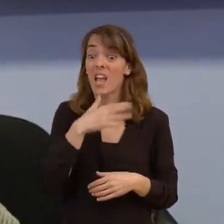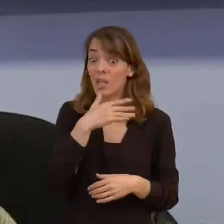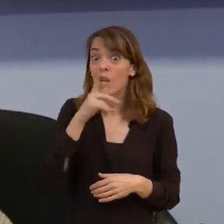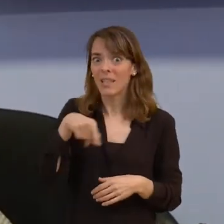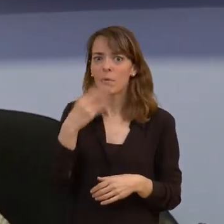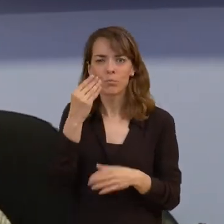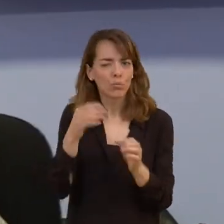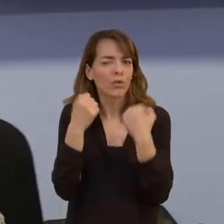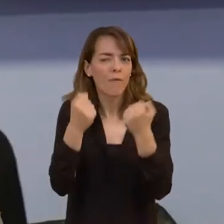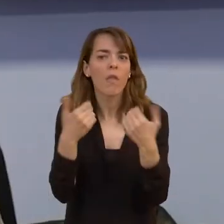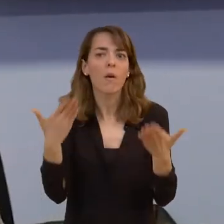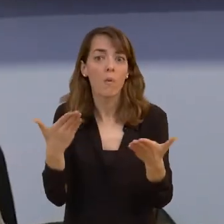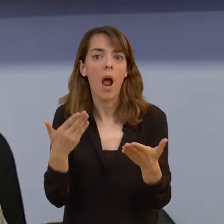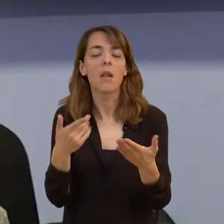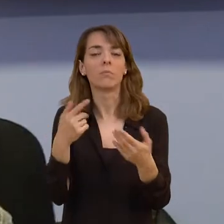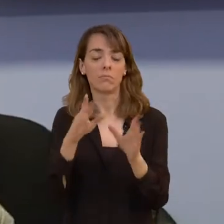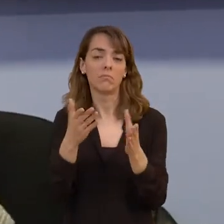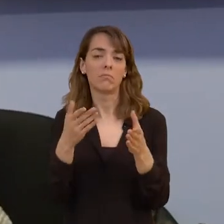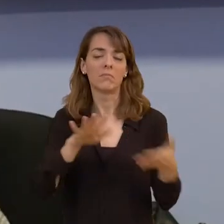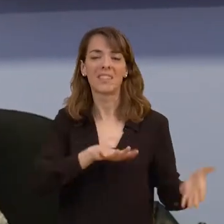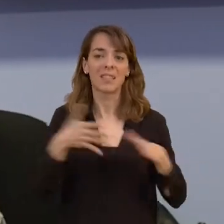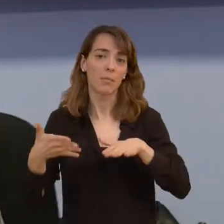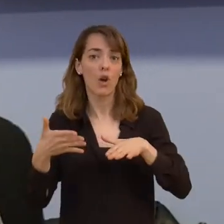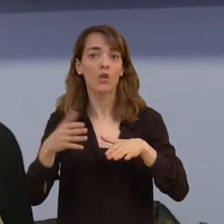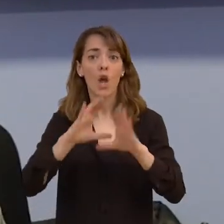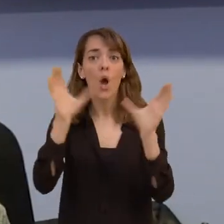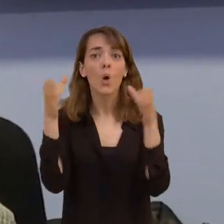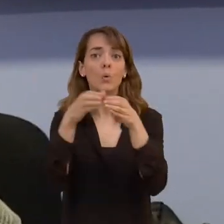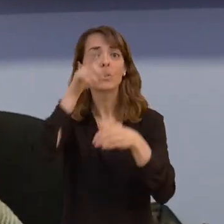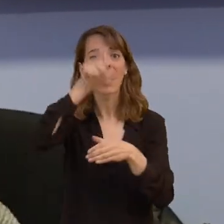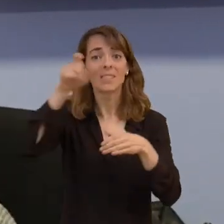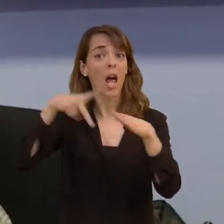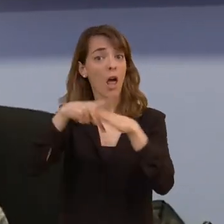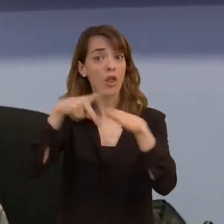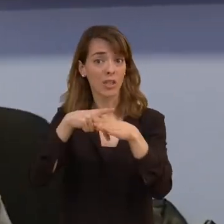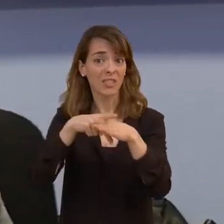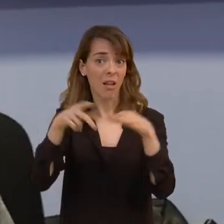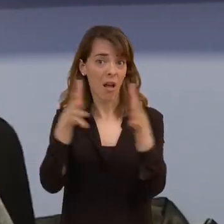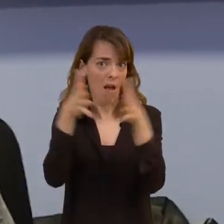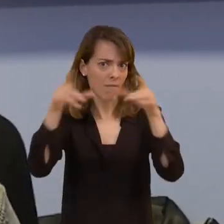cobrando muchísima fuerza la transcripción de juntas de accionistas para grandes empresas